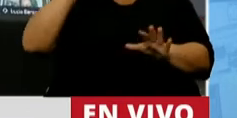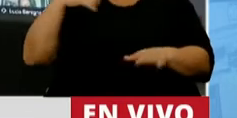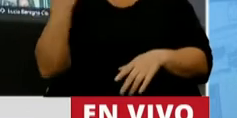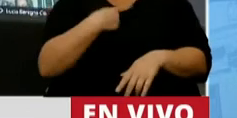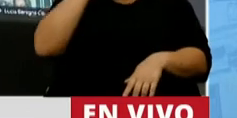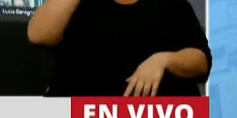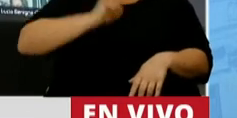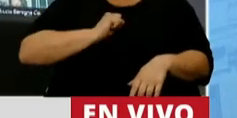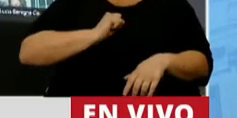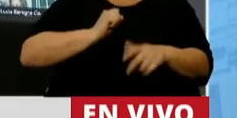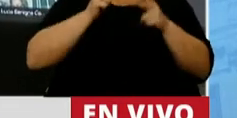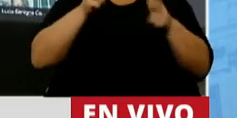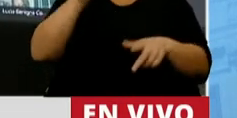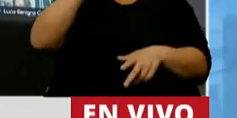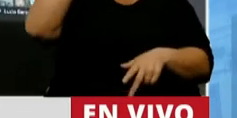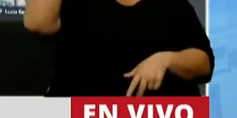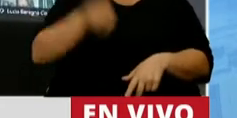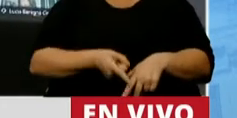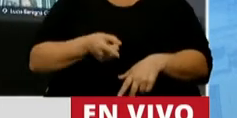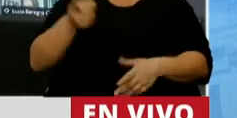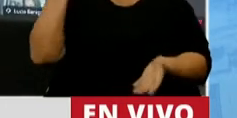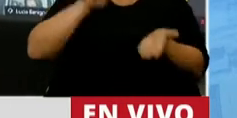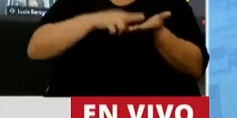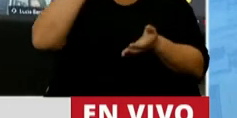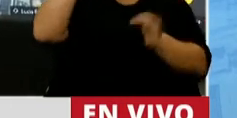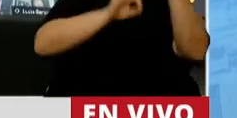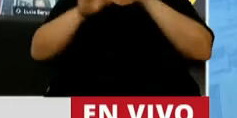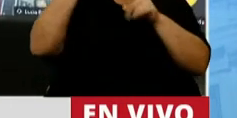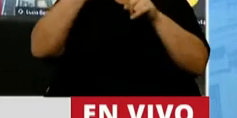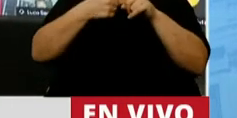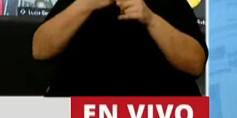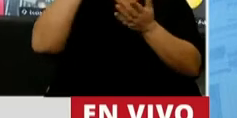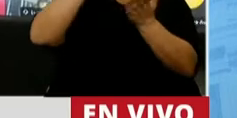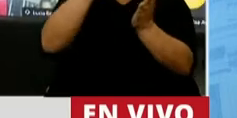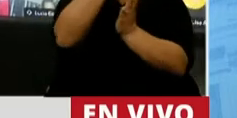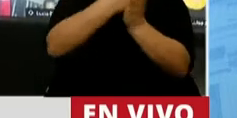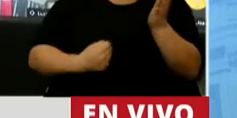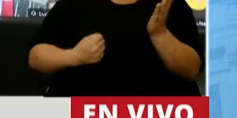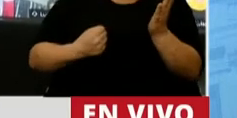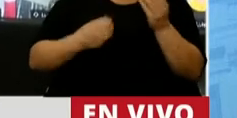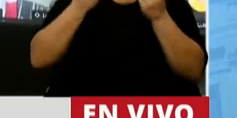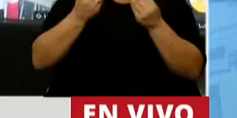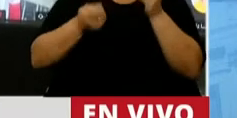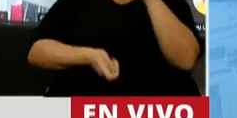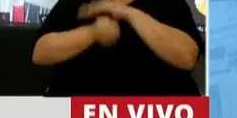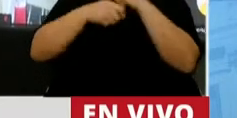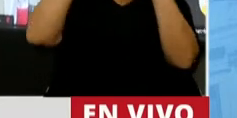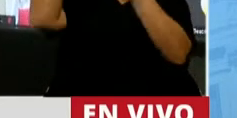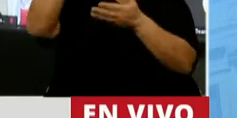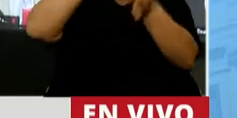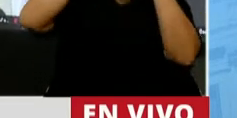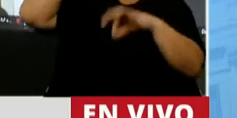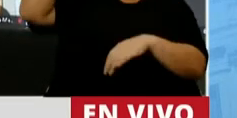animáramos a decir 0% de tasa de retenciones para las exportaciones